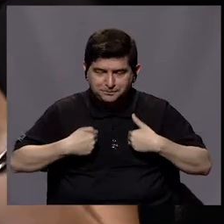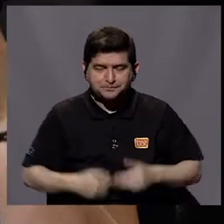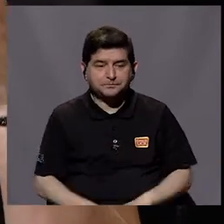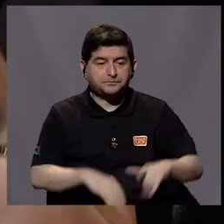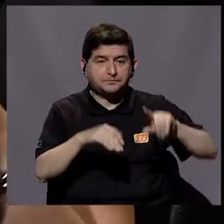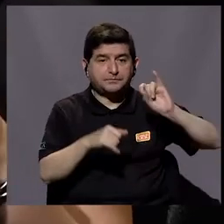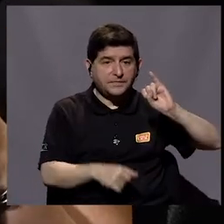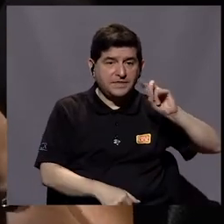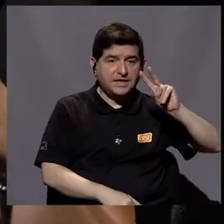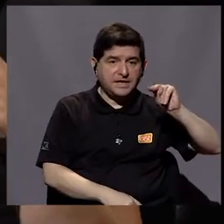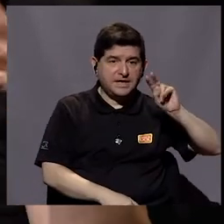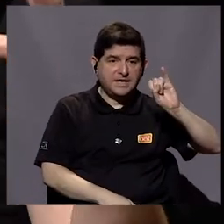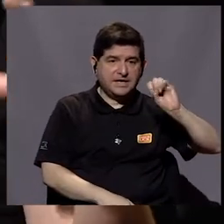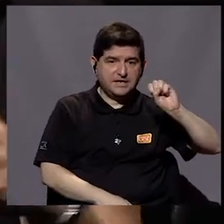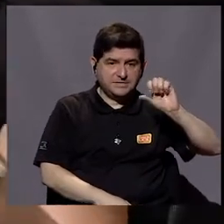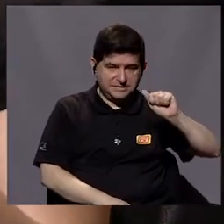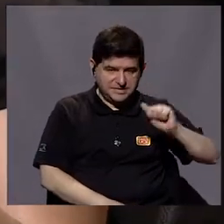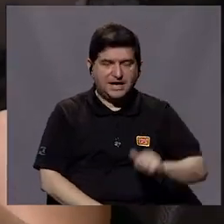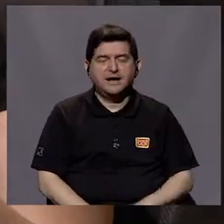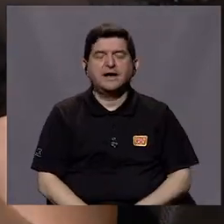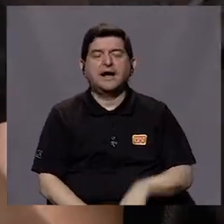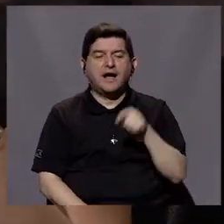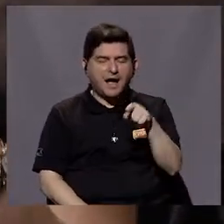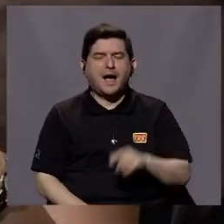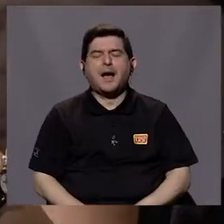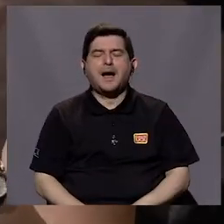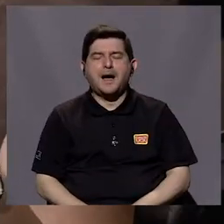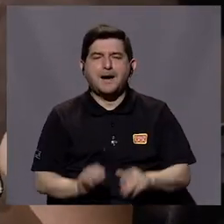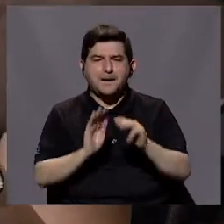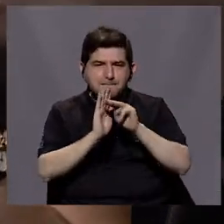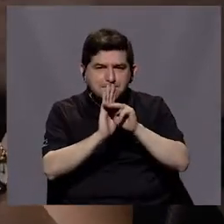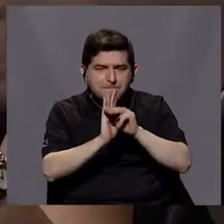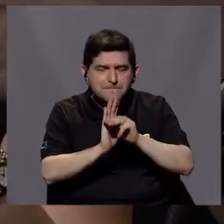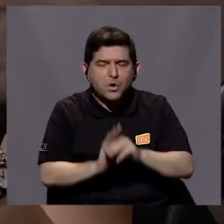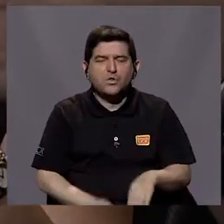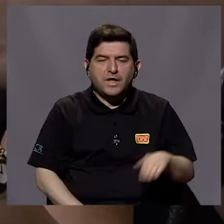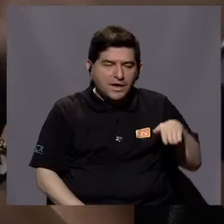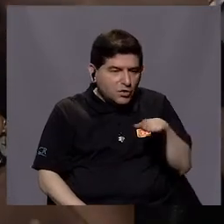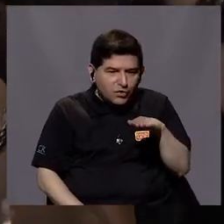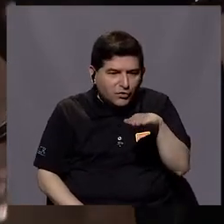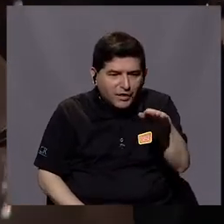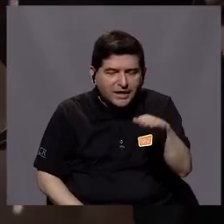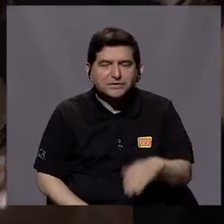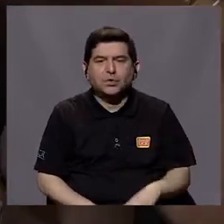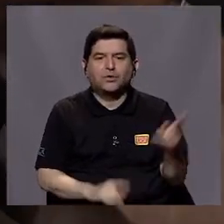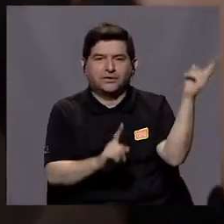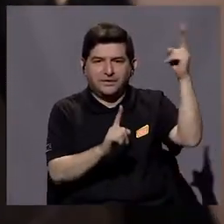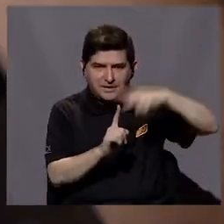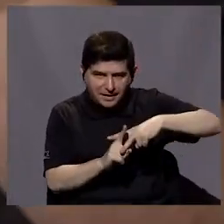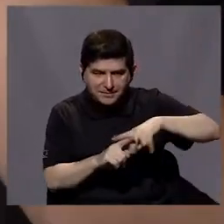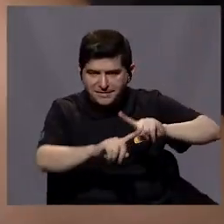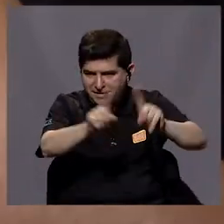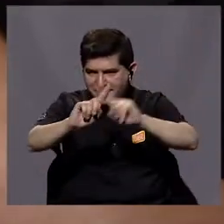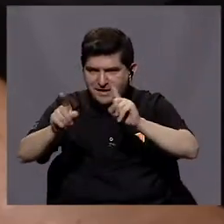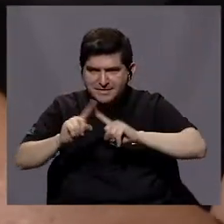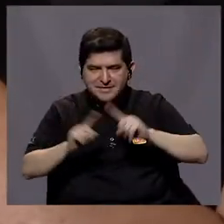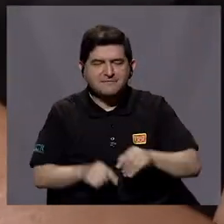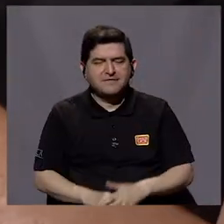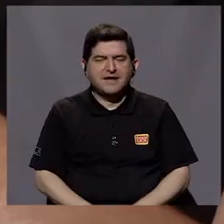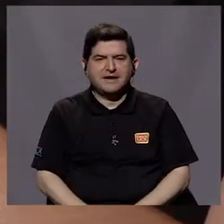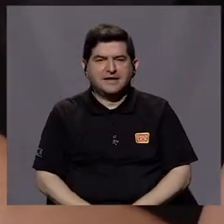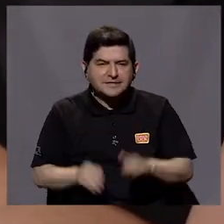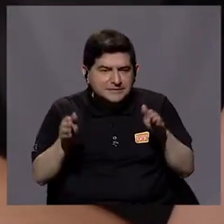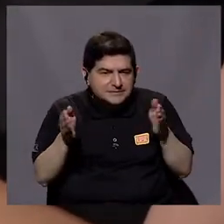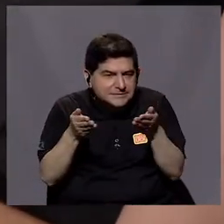Entonces, en el INISA tenemos toda una línea de investigación en modelos animales, en ratones, que lo que hacemos es someterlos a diferentes